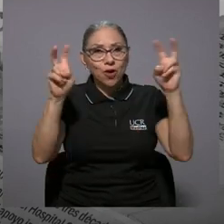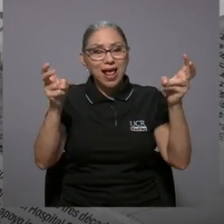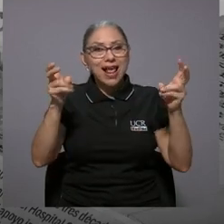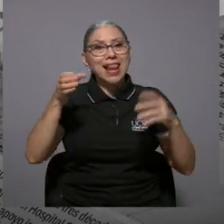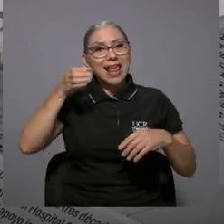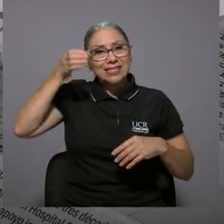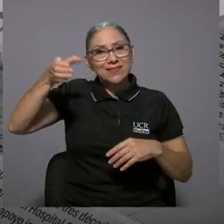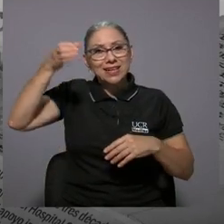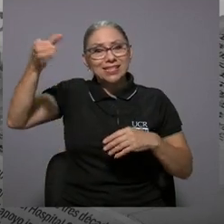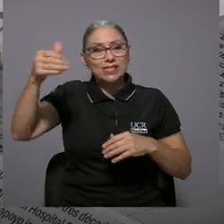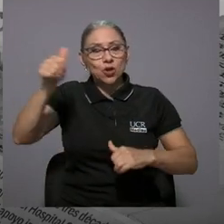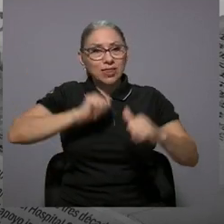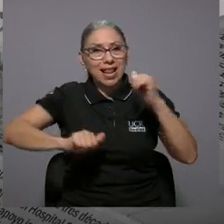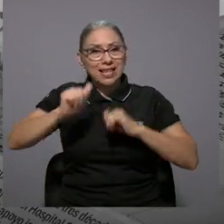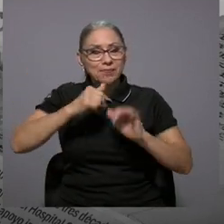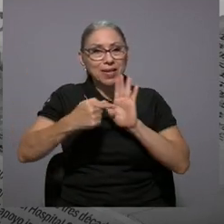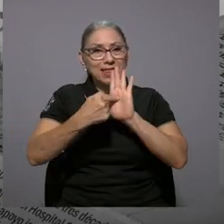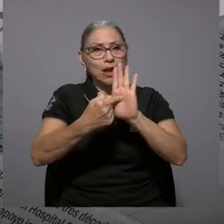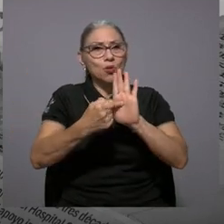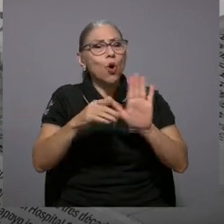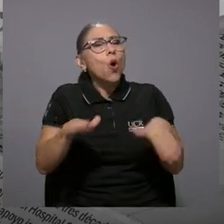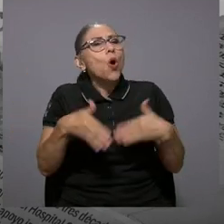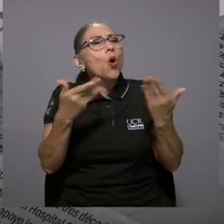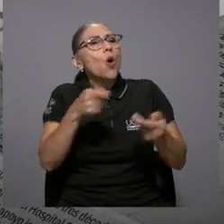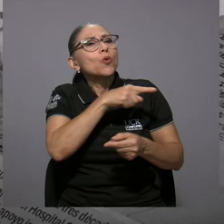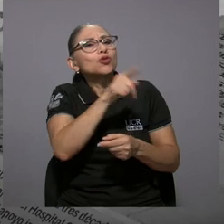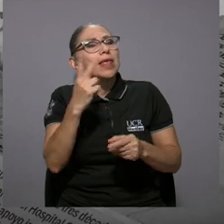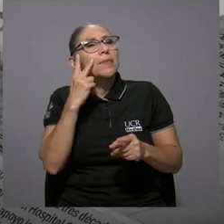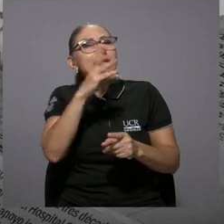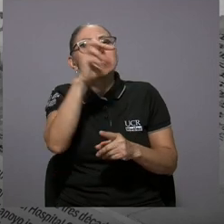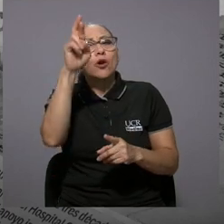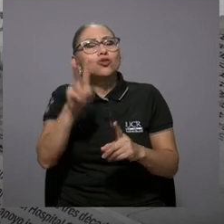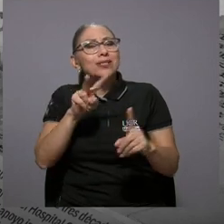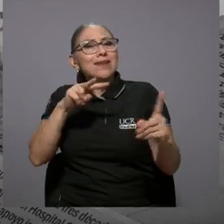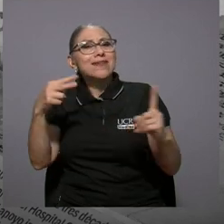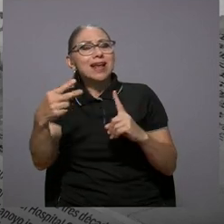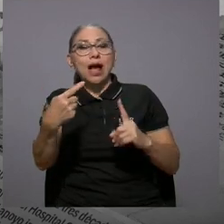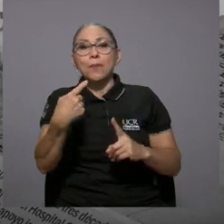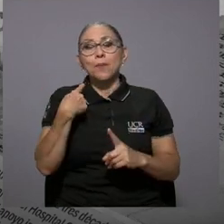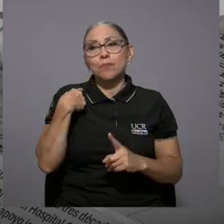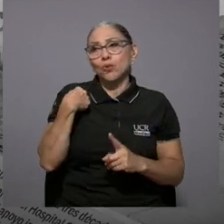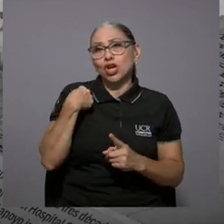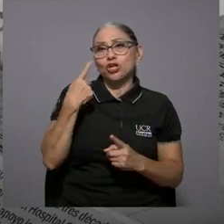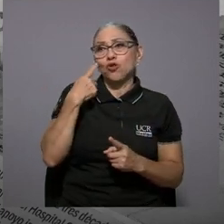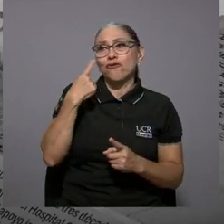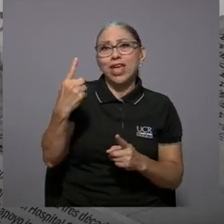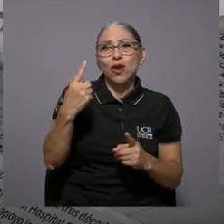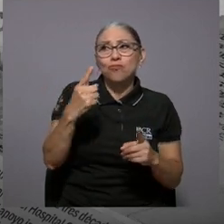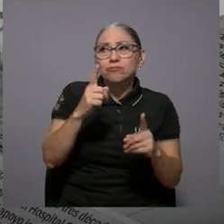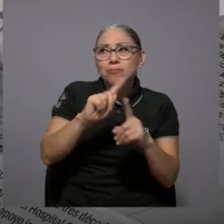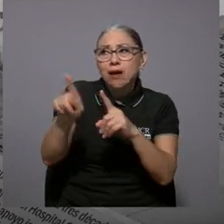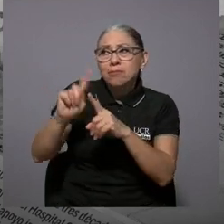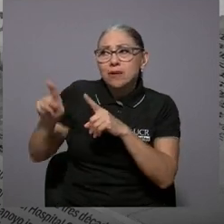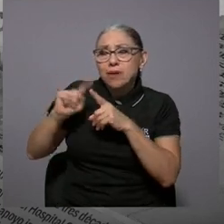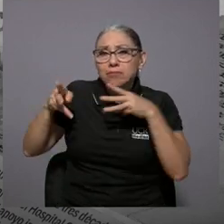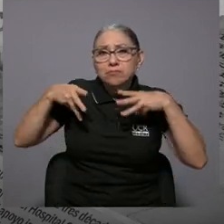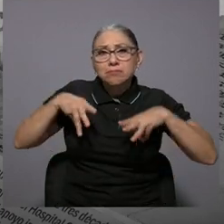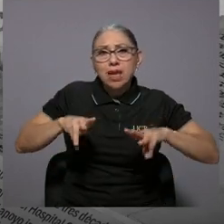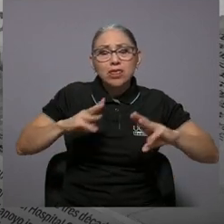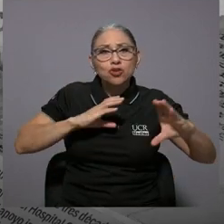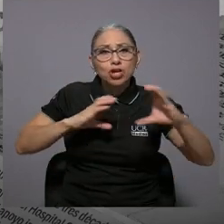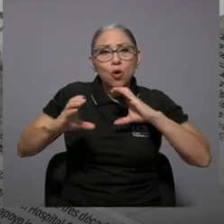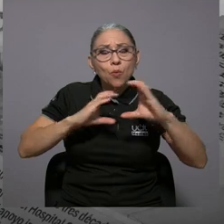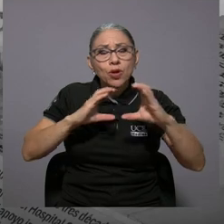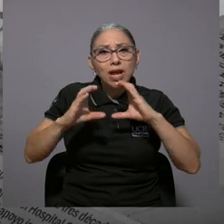La Civilización del Espectáculo, ¿cómo ve a esa Costa Rica? Porque yo en particular cada vez